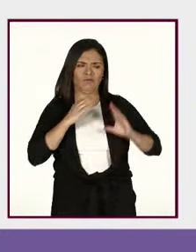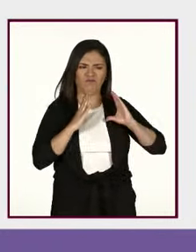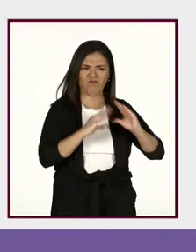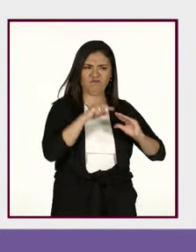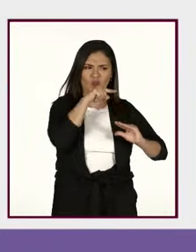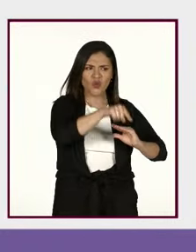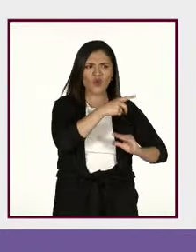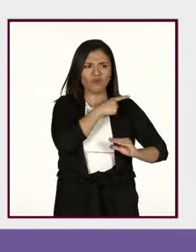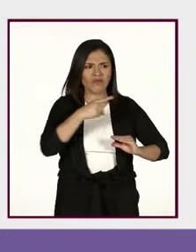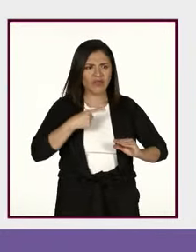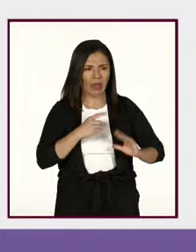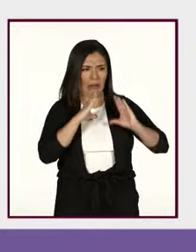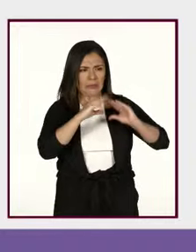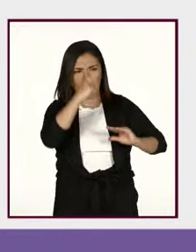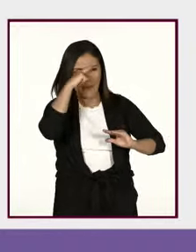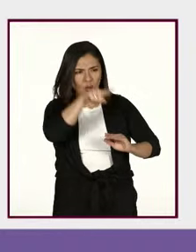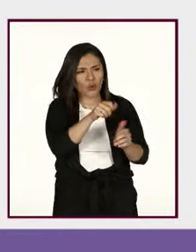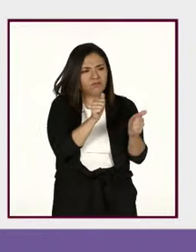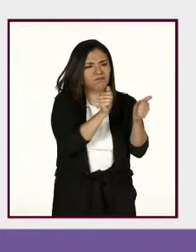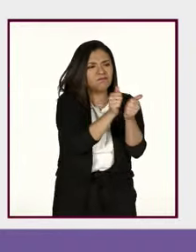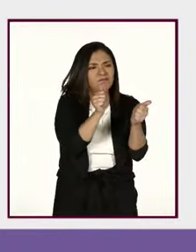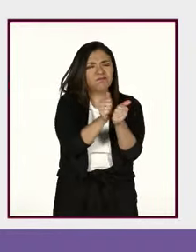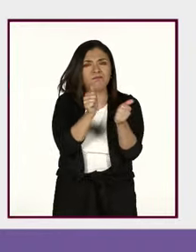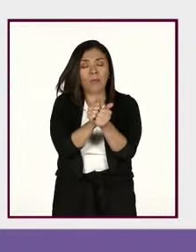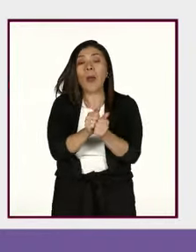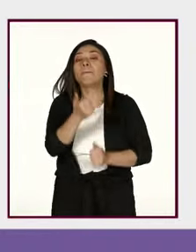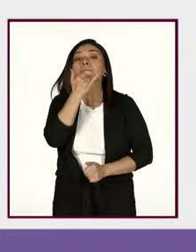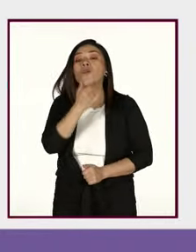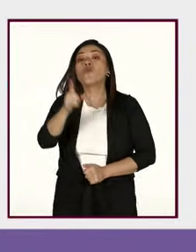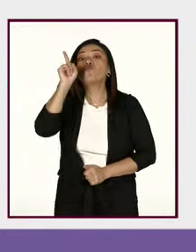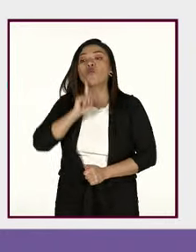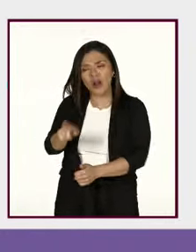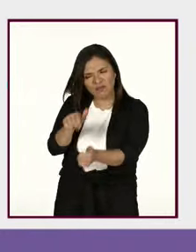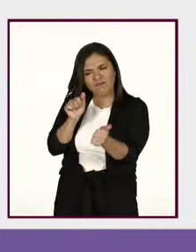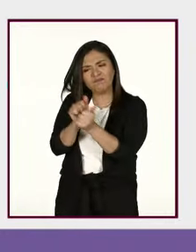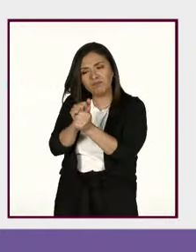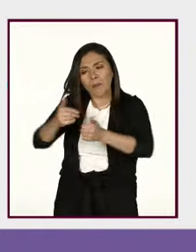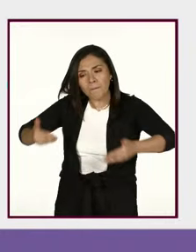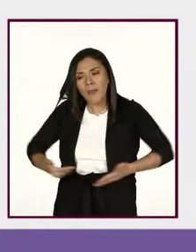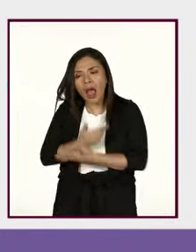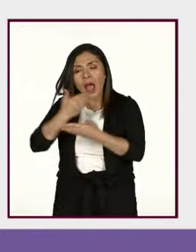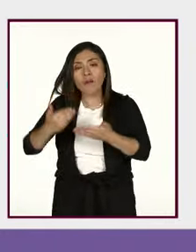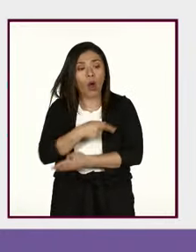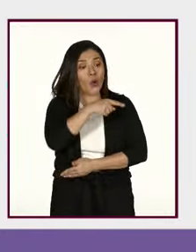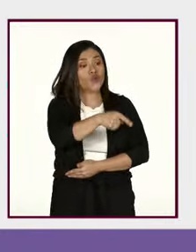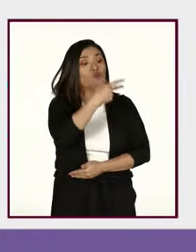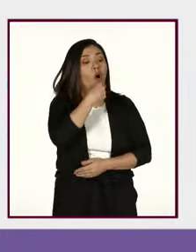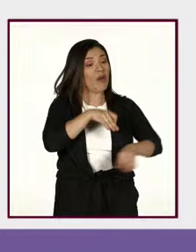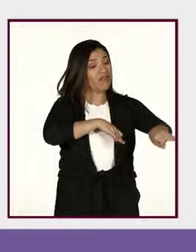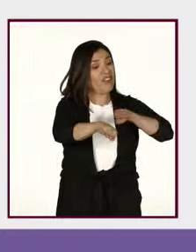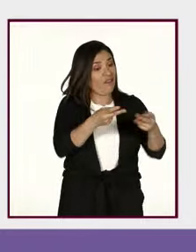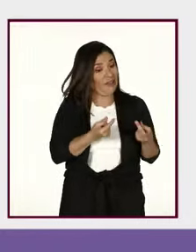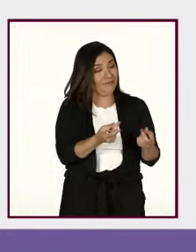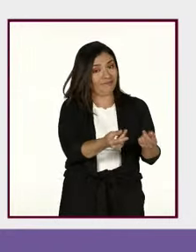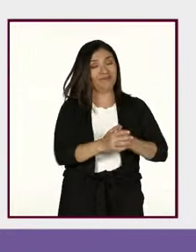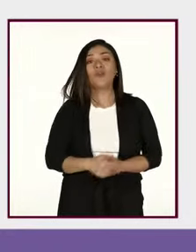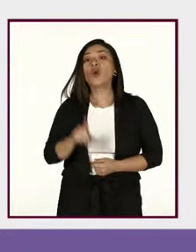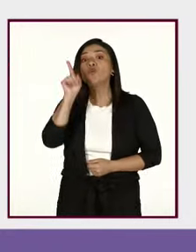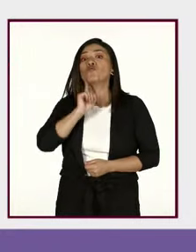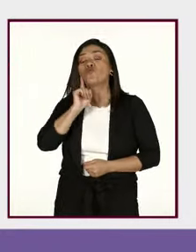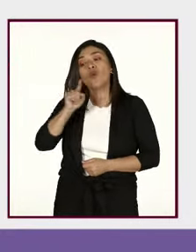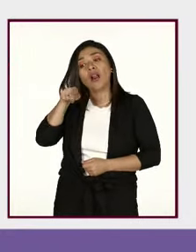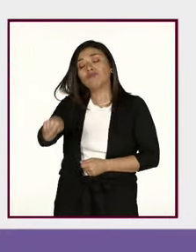el rol reproductivo, a la mujer el rol reproductivo, al hombre el rol productivo. Mientras a la mujer se le